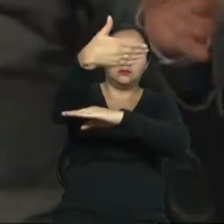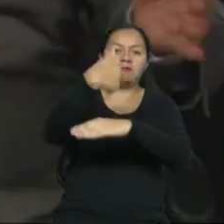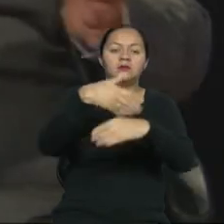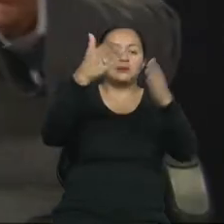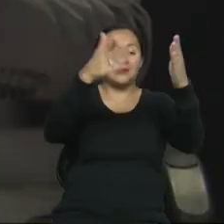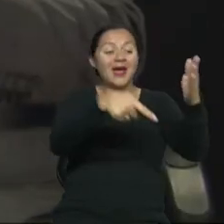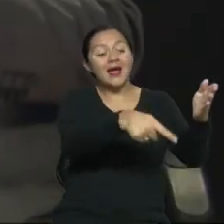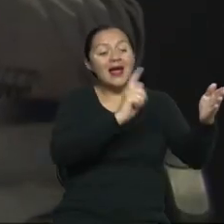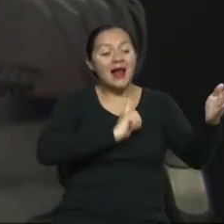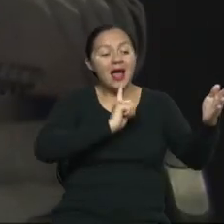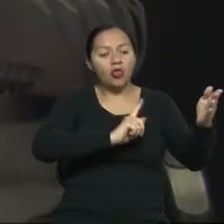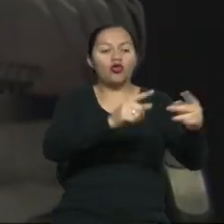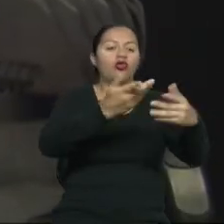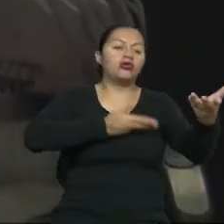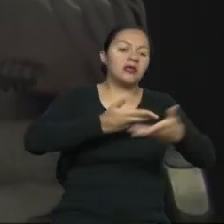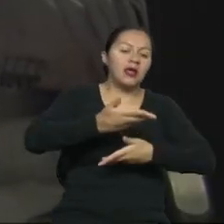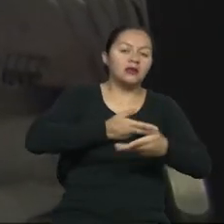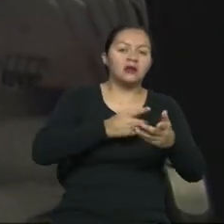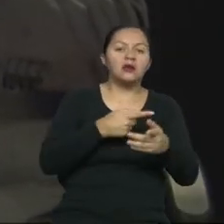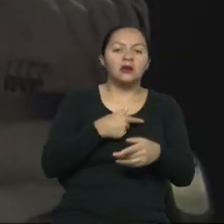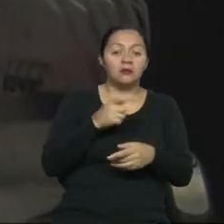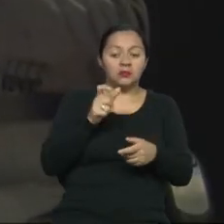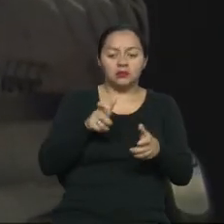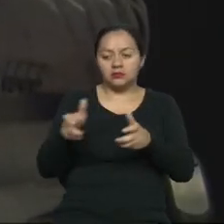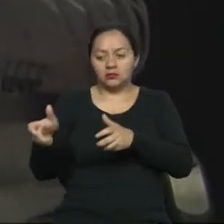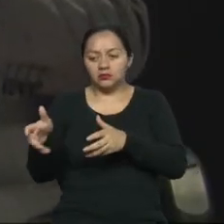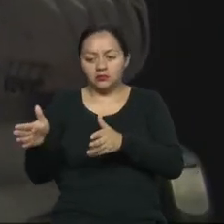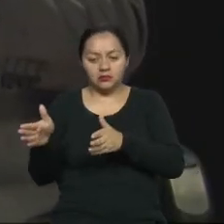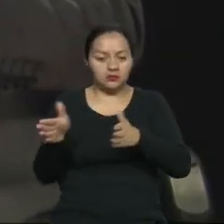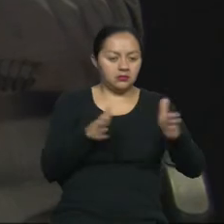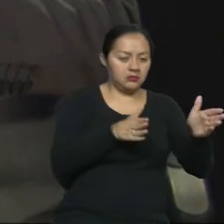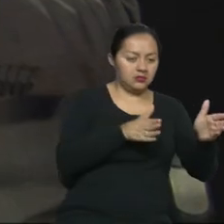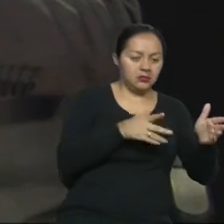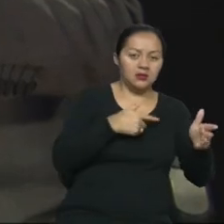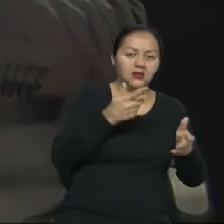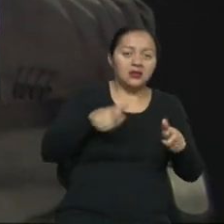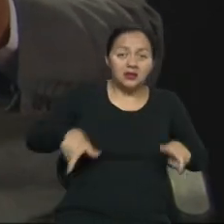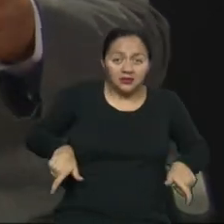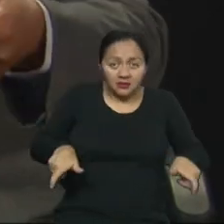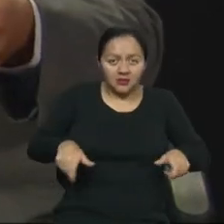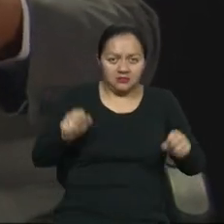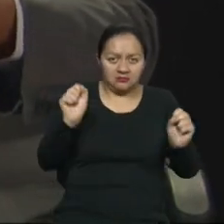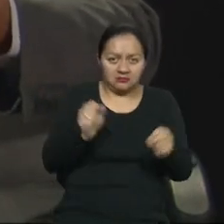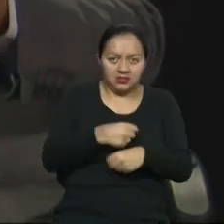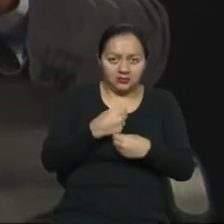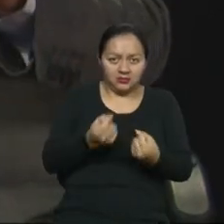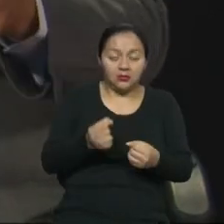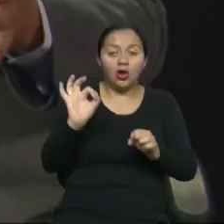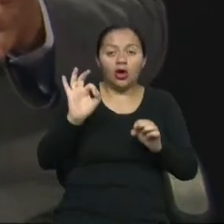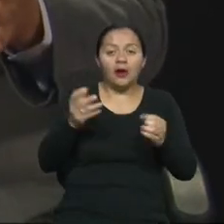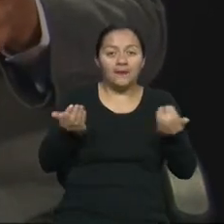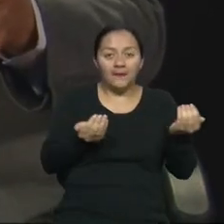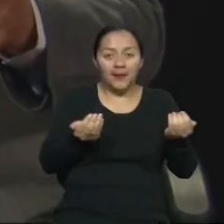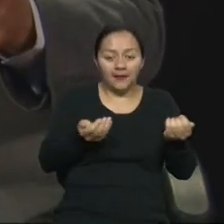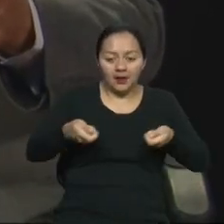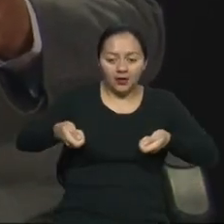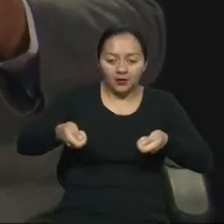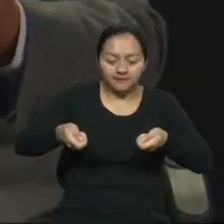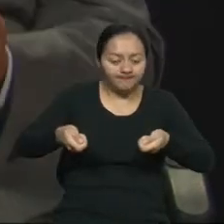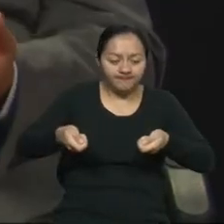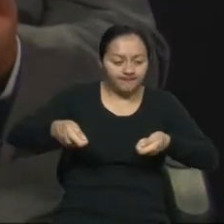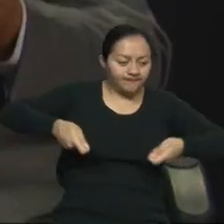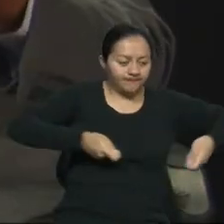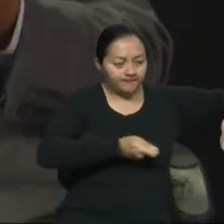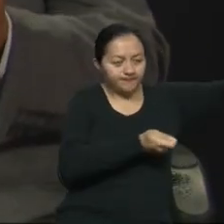servicios, que de por sí ya achican ese tránsito a unos 60 centímetros. Una persona en silla de ruedas, una persona en coche de bebé jamás podría pasar por allí.